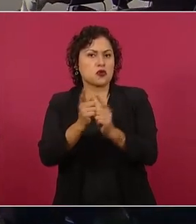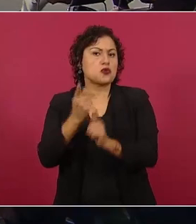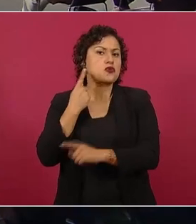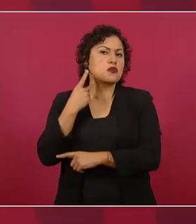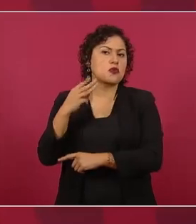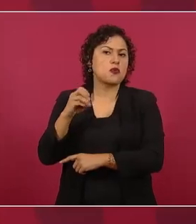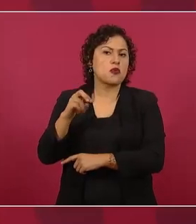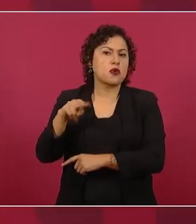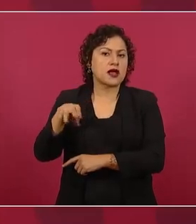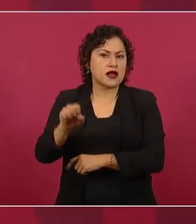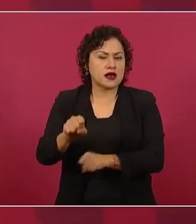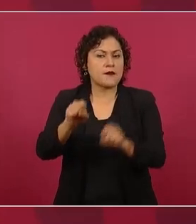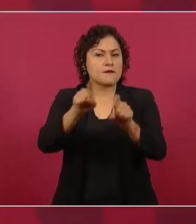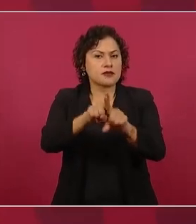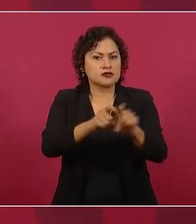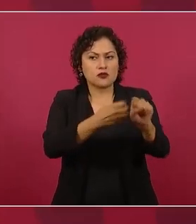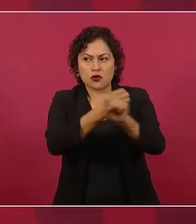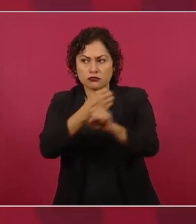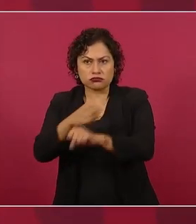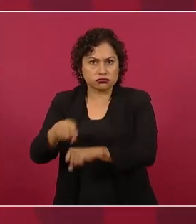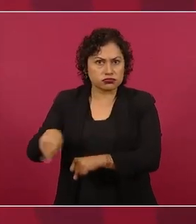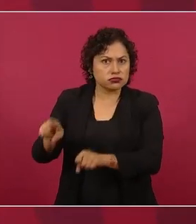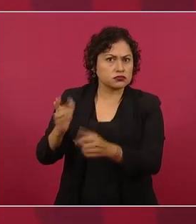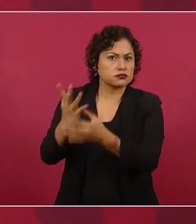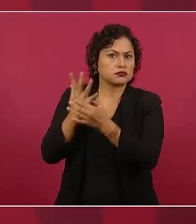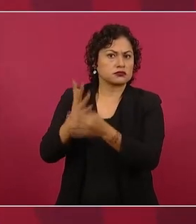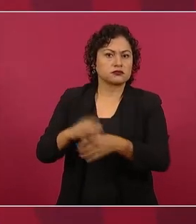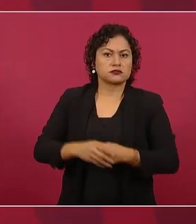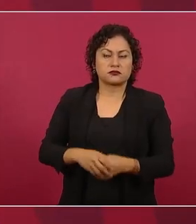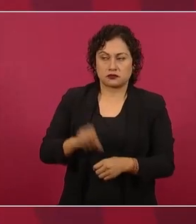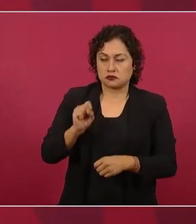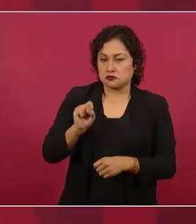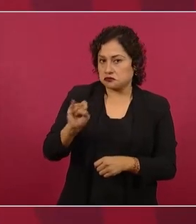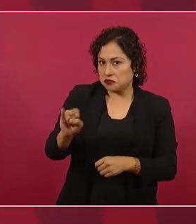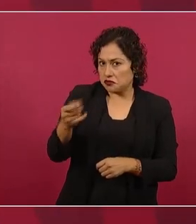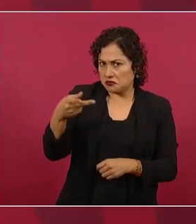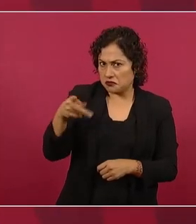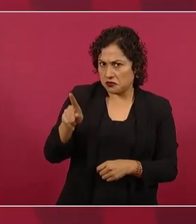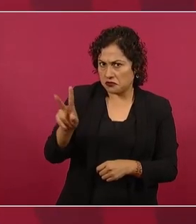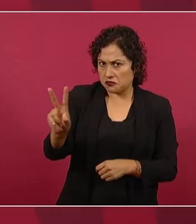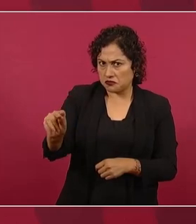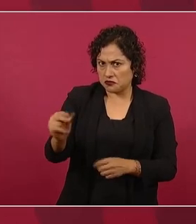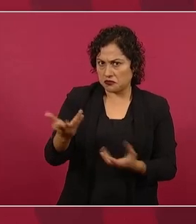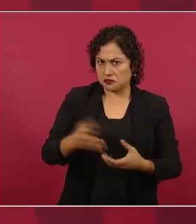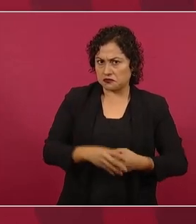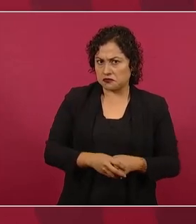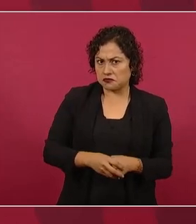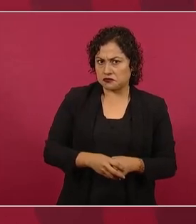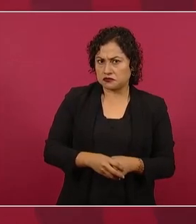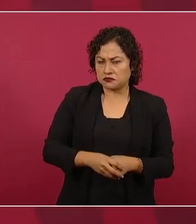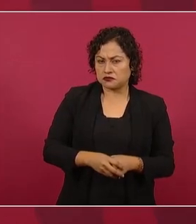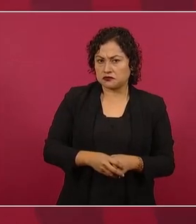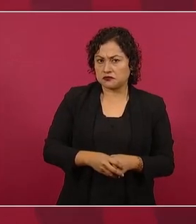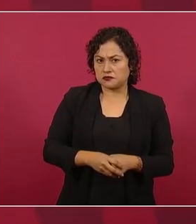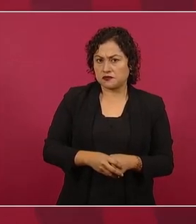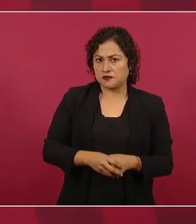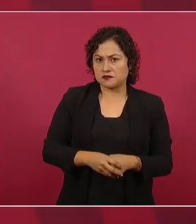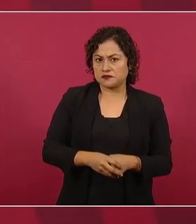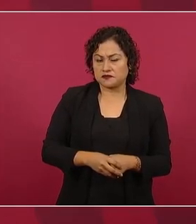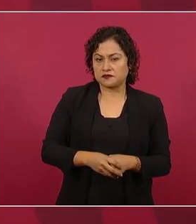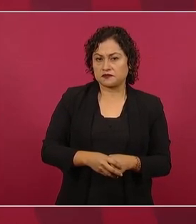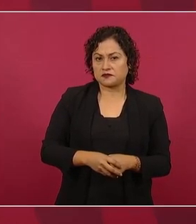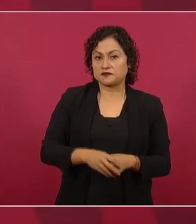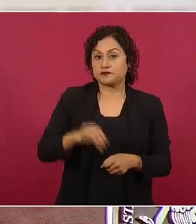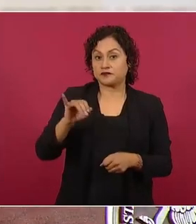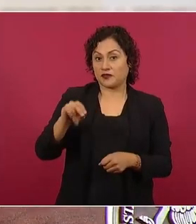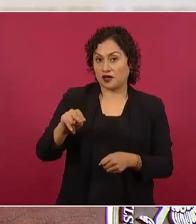Sí, pero no fue, lo he dicho ya varias veces, por decisión del INE.